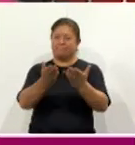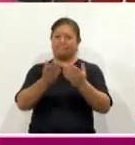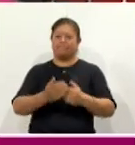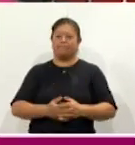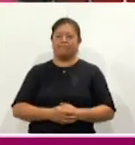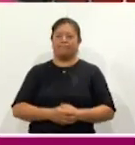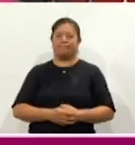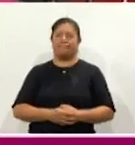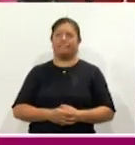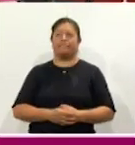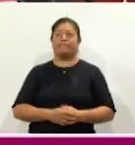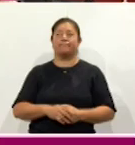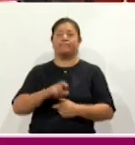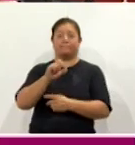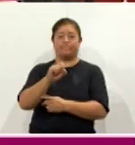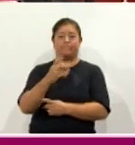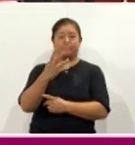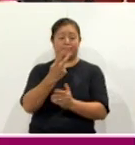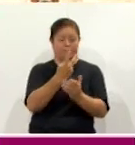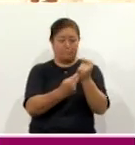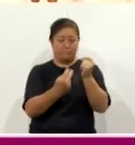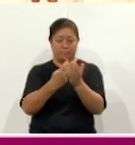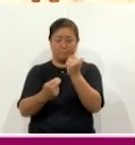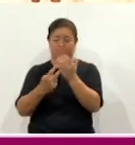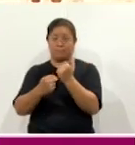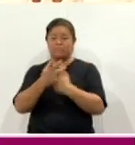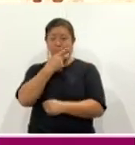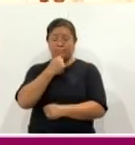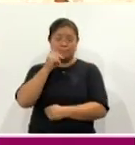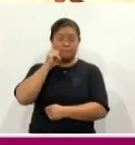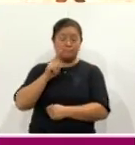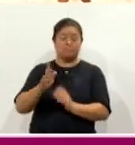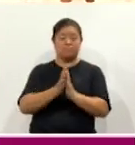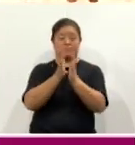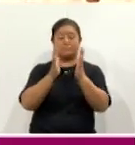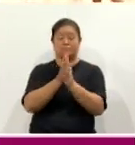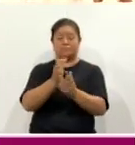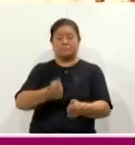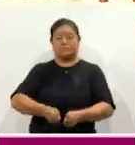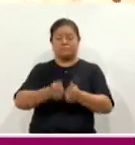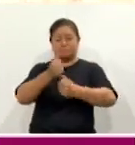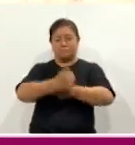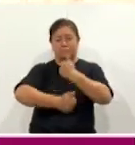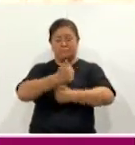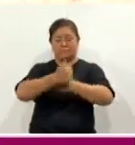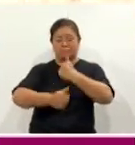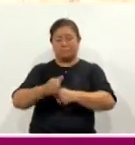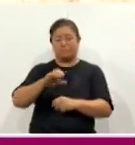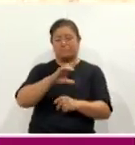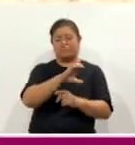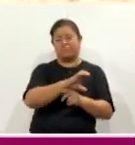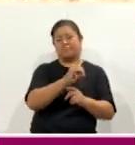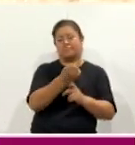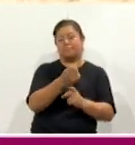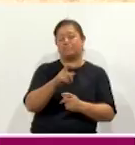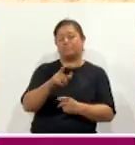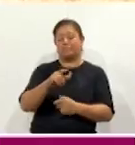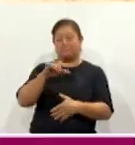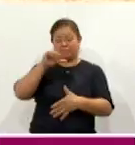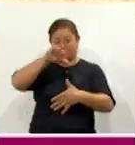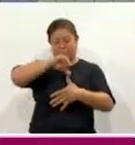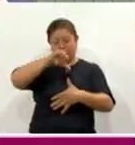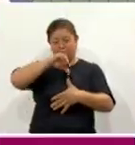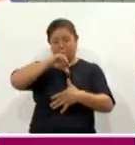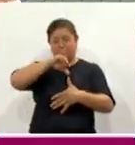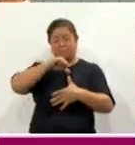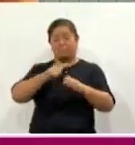Un total de 24 duplas varoniles y femeniles participarán en el torneo clasificatorio olímpico de la Confederación Norteamericana Centroamericana y del